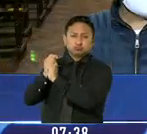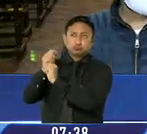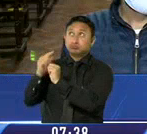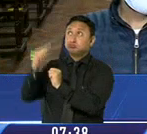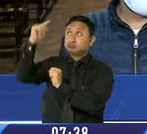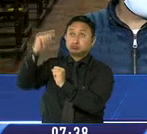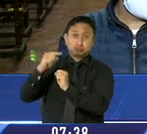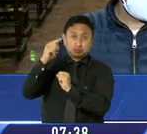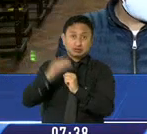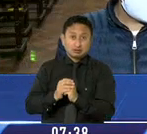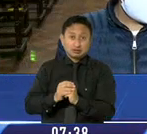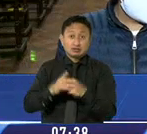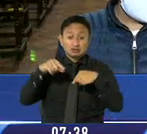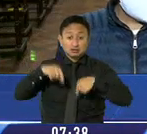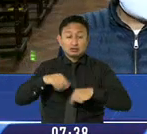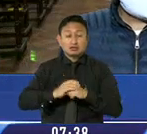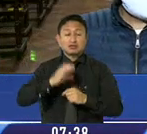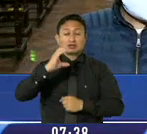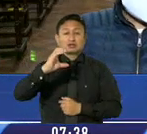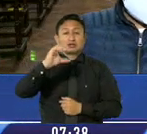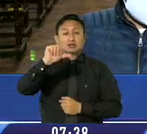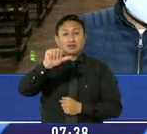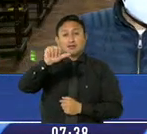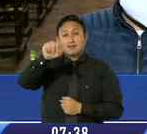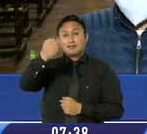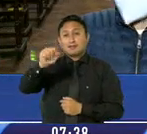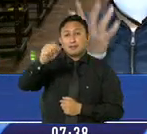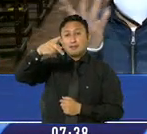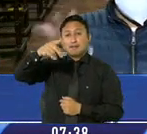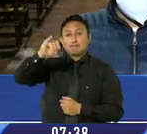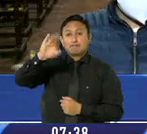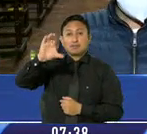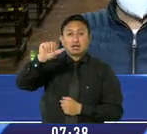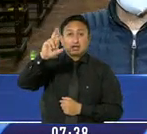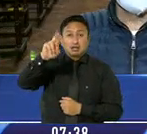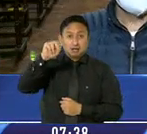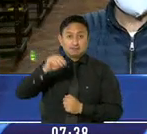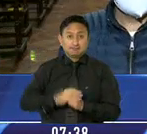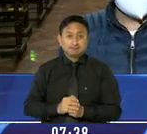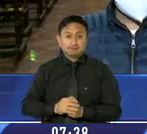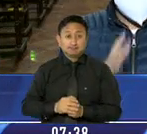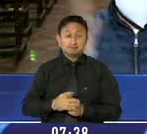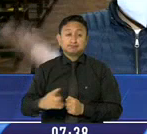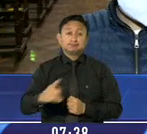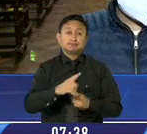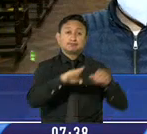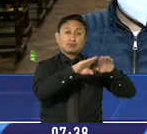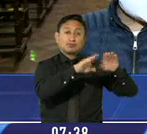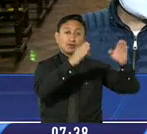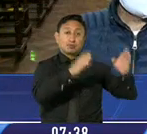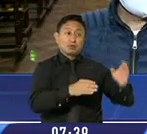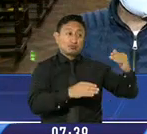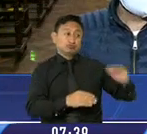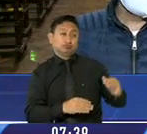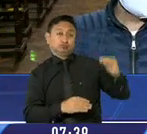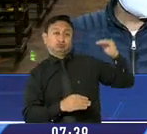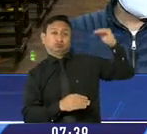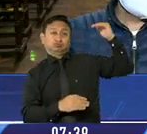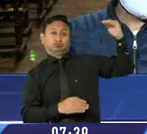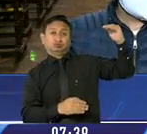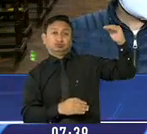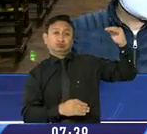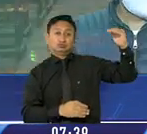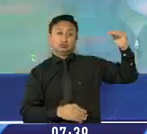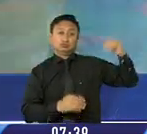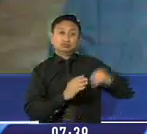superior son obras de castigar. El lienzo principal del altar mayor de la de todo el presbiterio es la